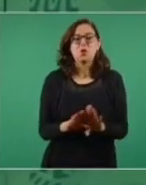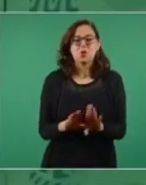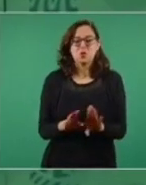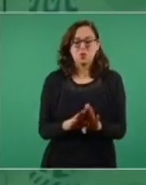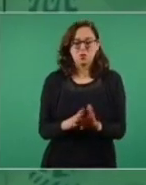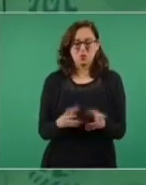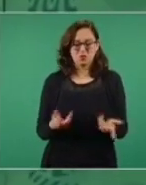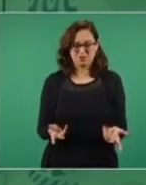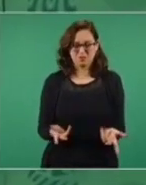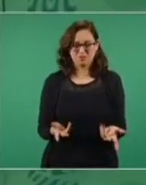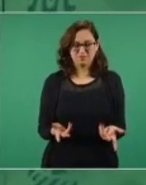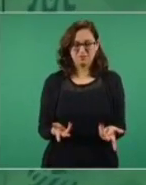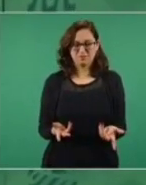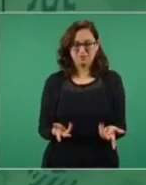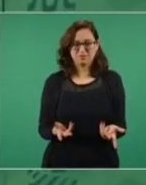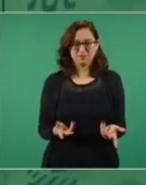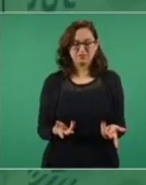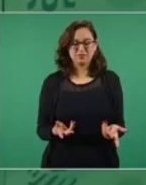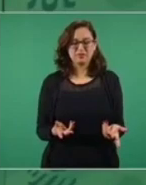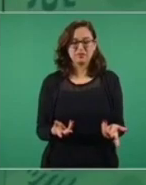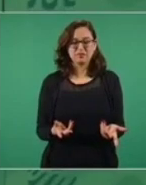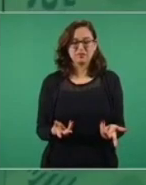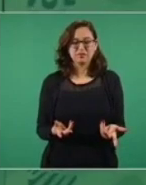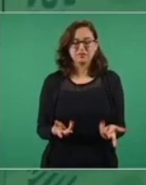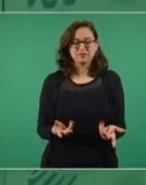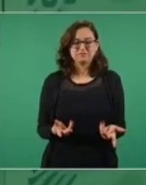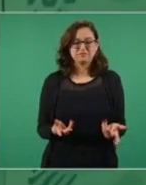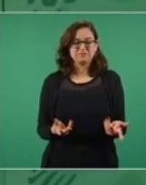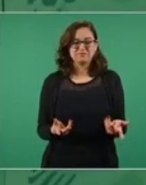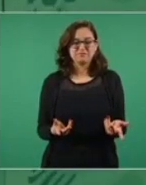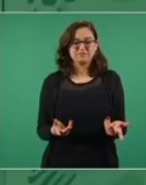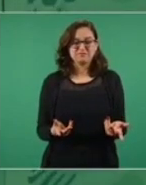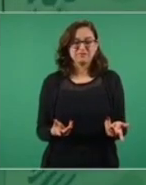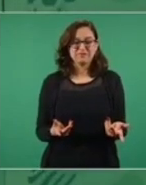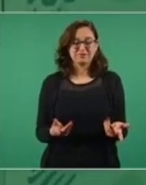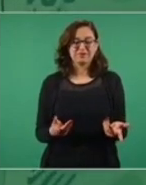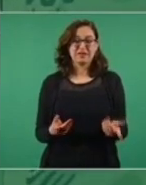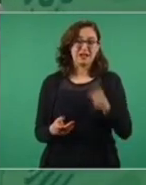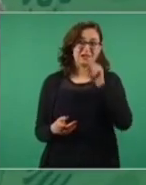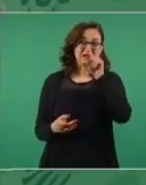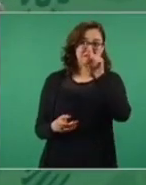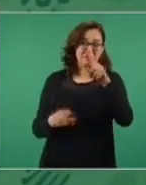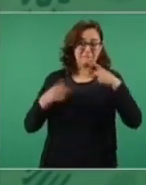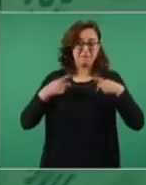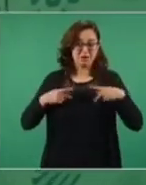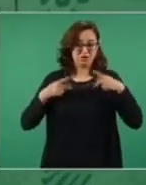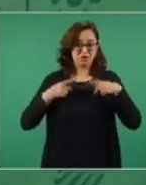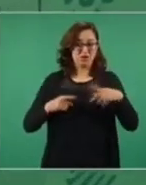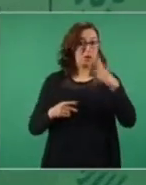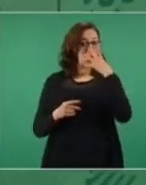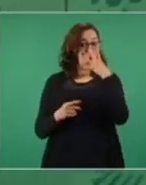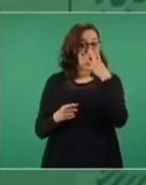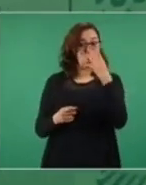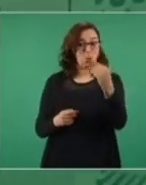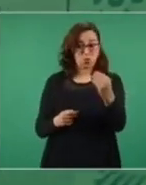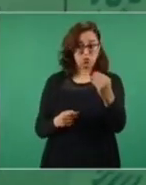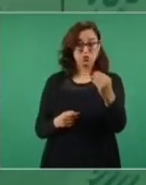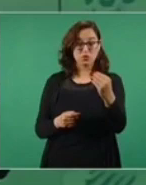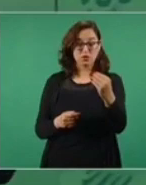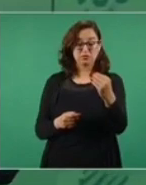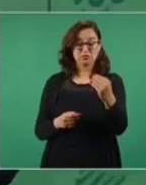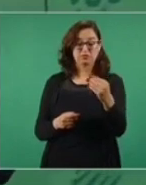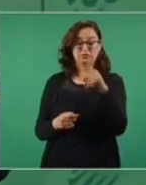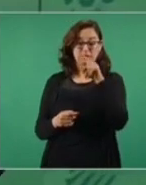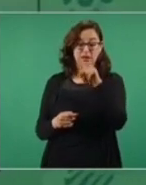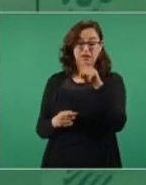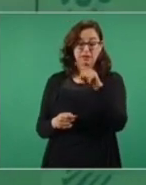ciudadanos de Coyoacán, ahí donde vivió Diego y Frida,